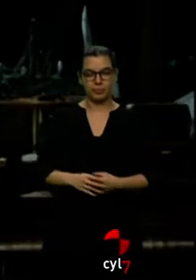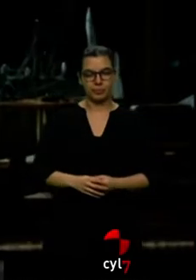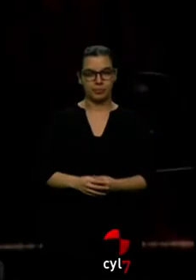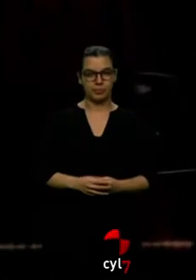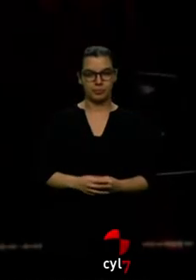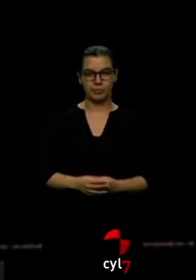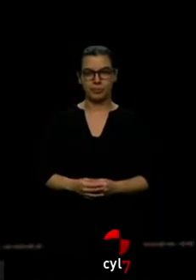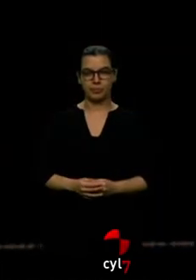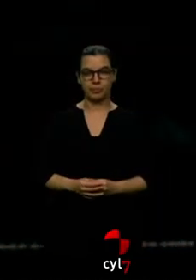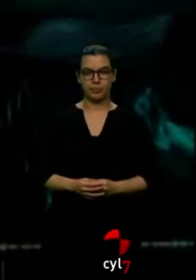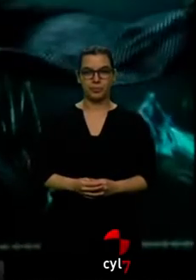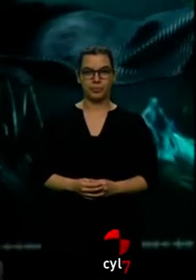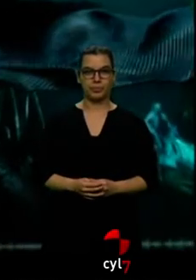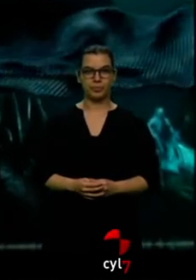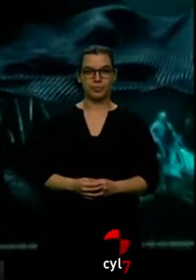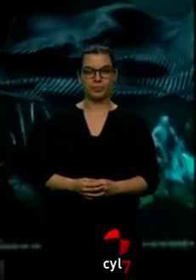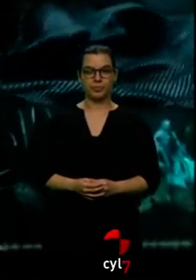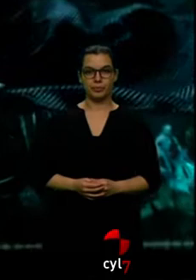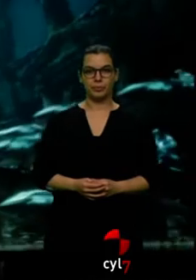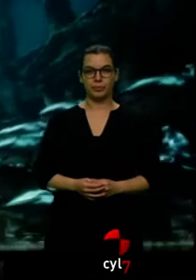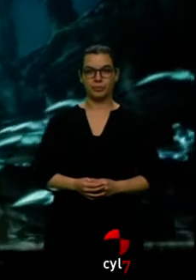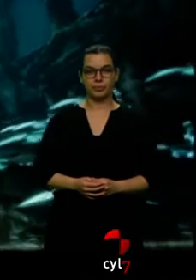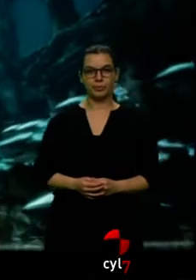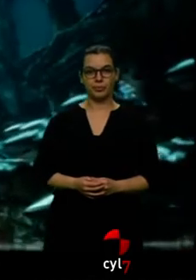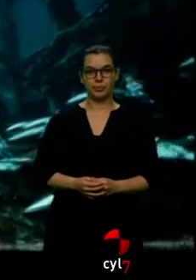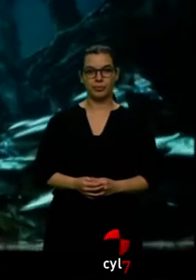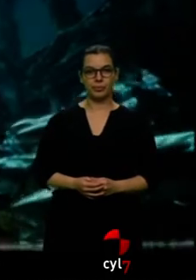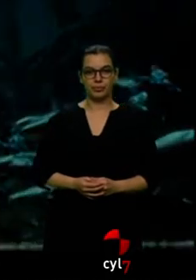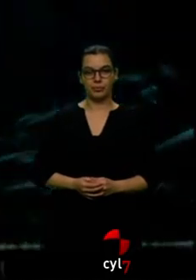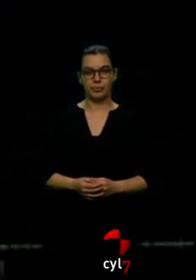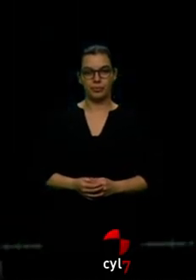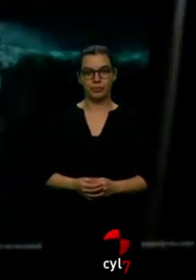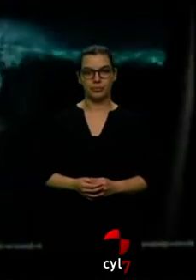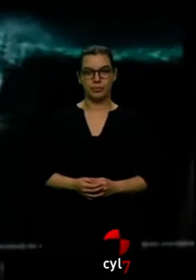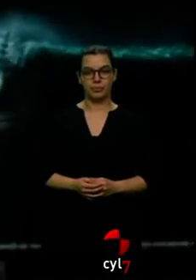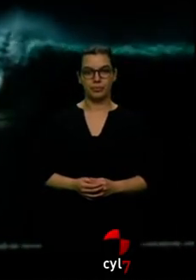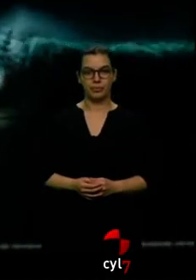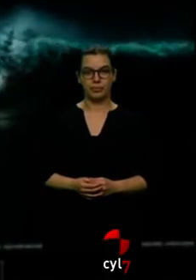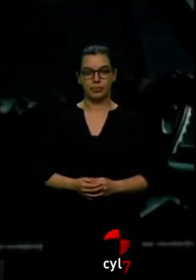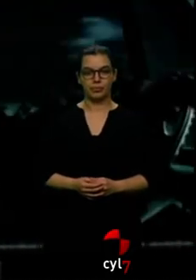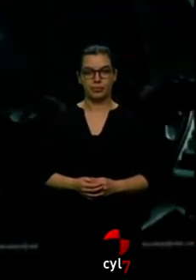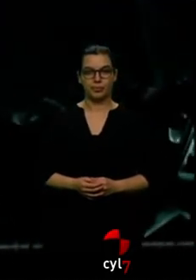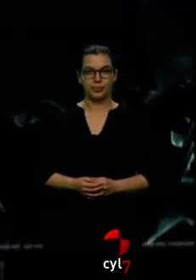Te estaba buscando. Tu hermanastro, el rey Yorm, va a declararle la guerra al mundo de la superficie.